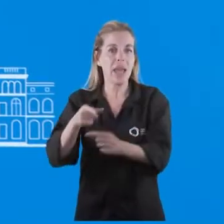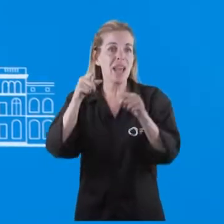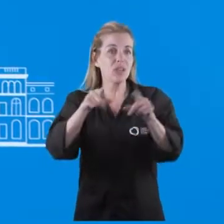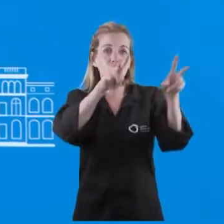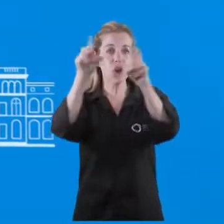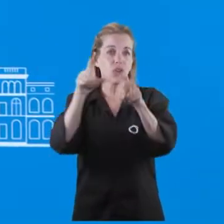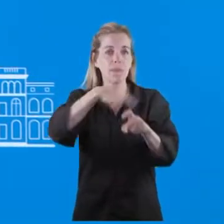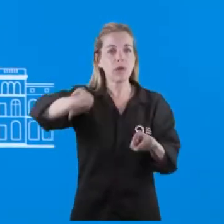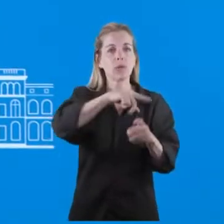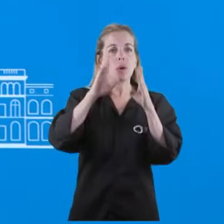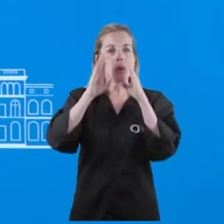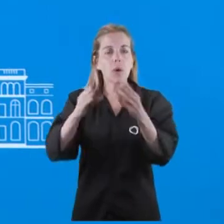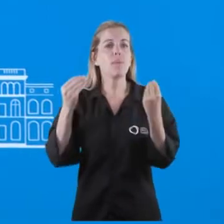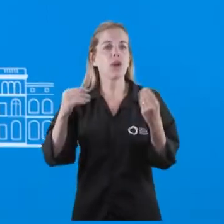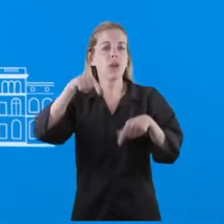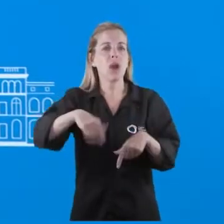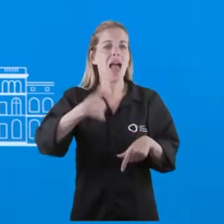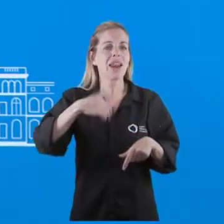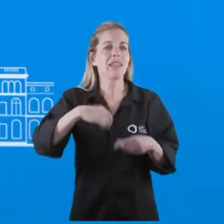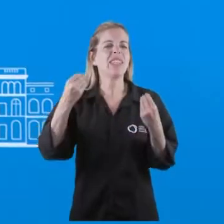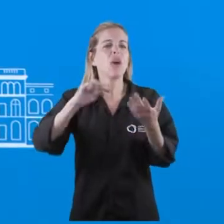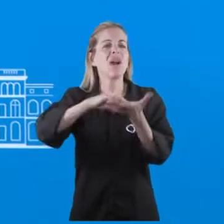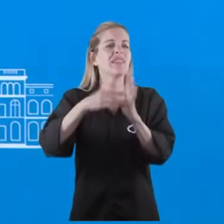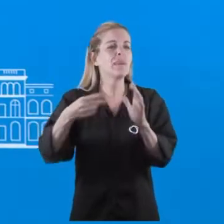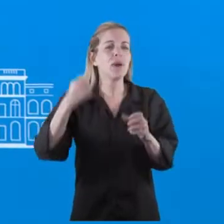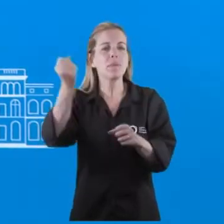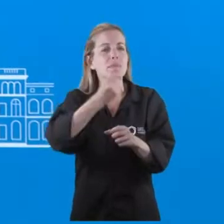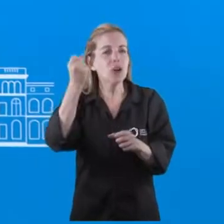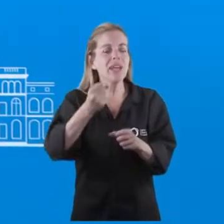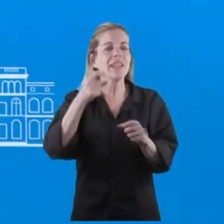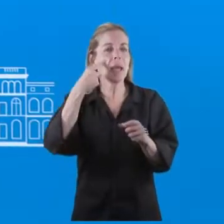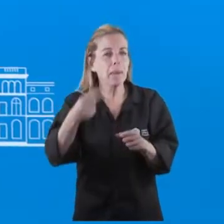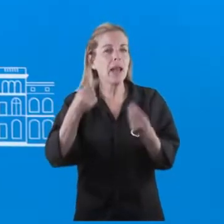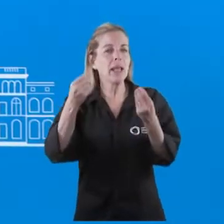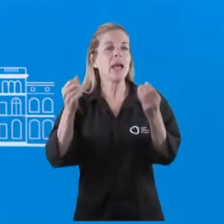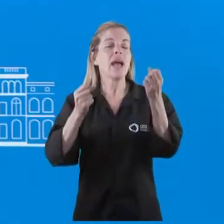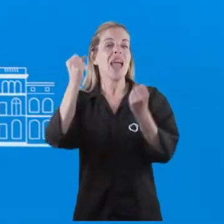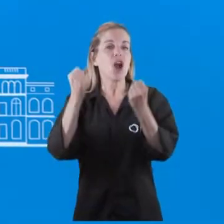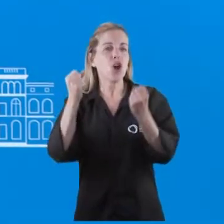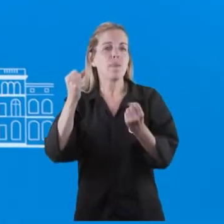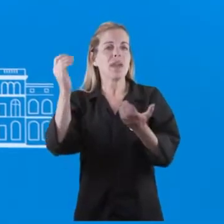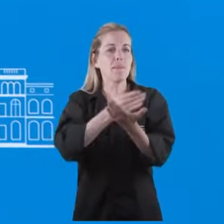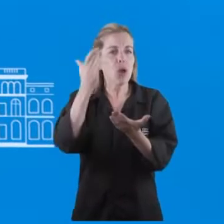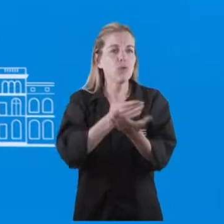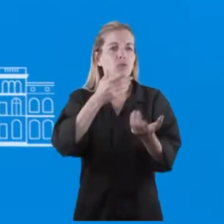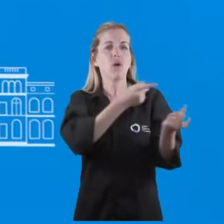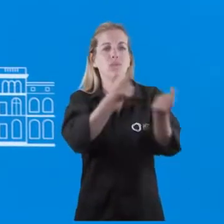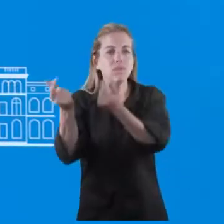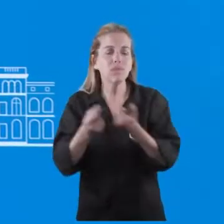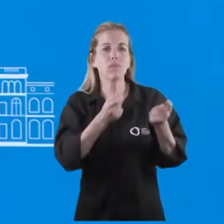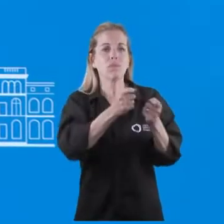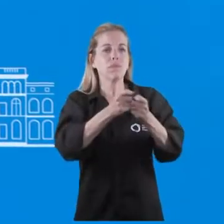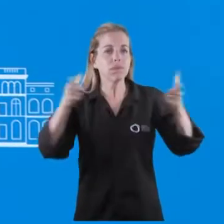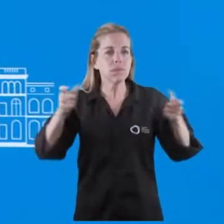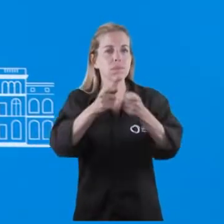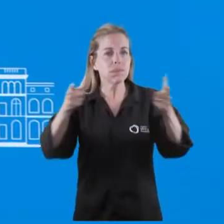estamos concentrados porque el problema que hoy tiene la Argentina es ver de qué manera este crecimiento económico, crecimiento del consumo, crecimiento de la